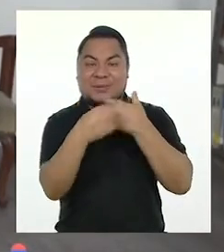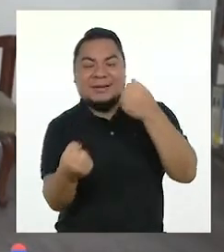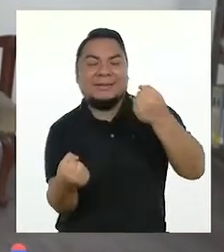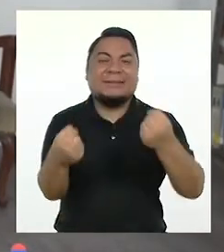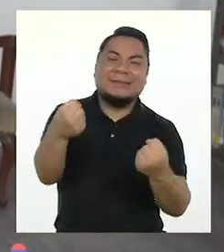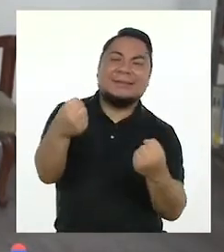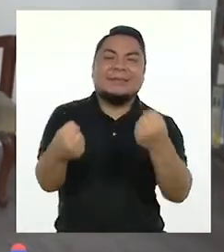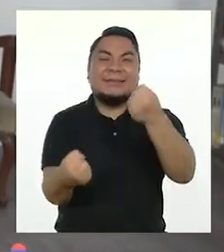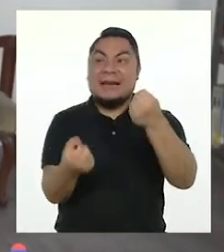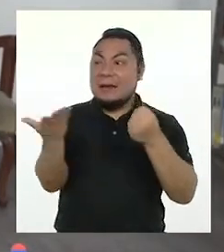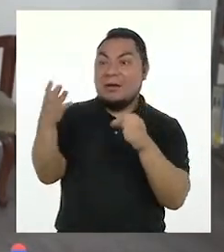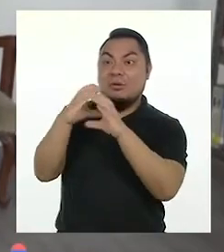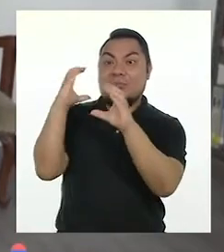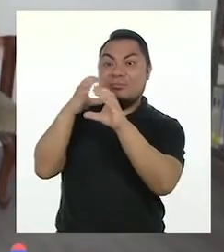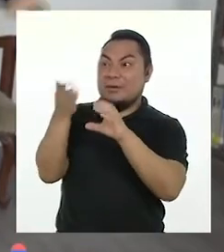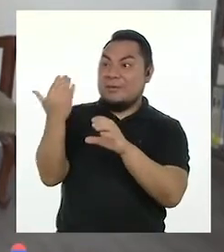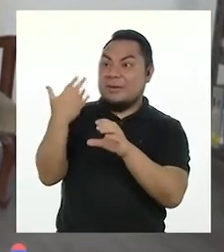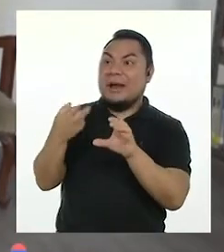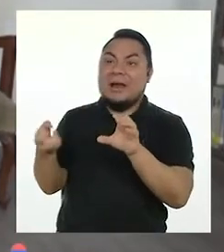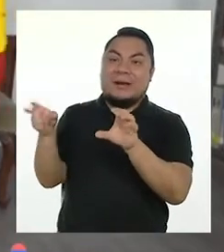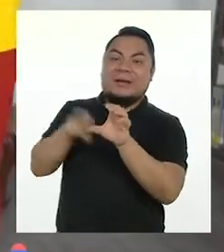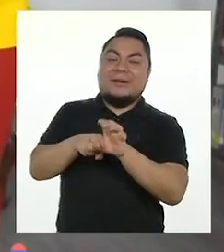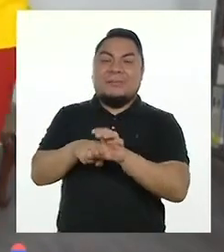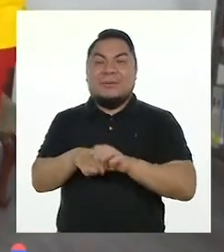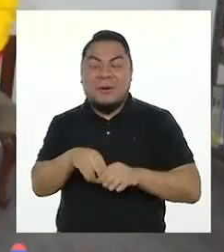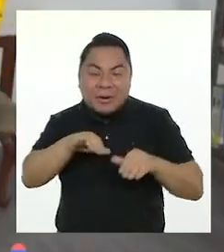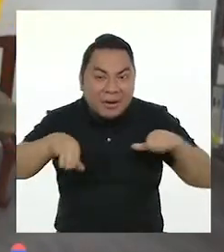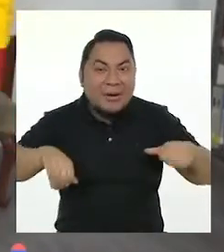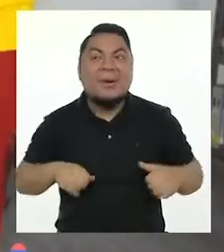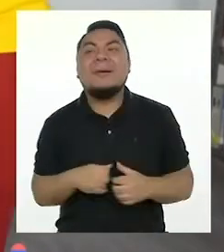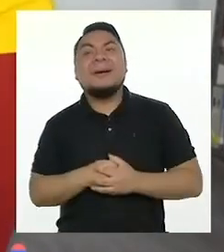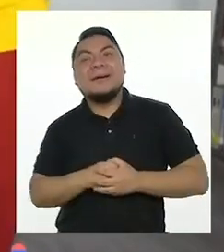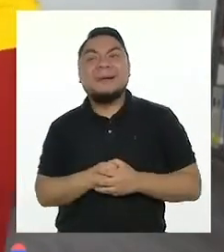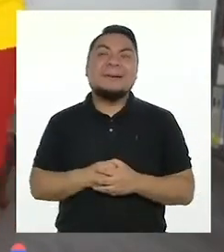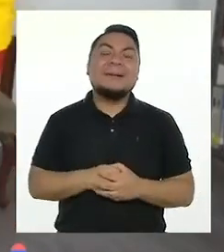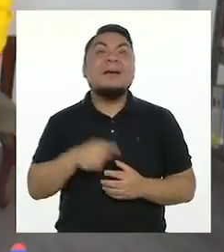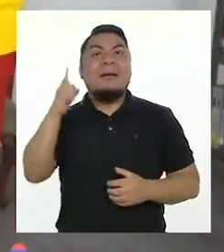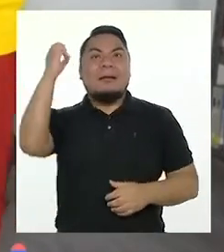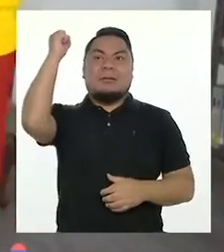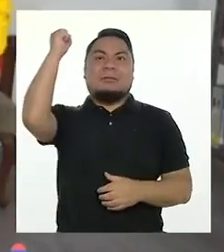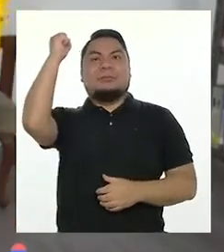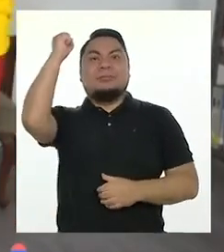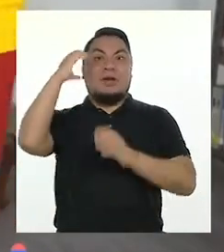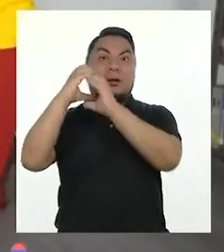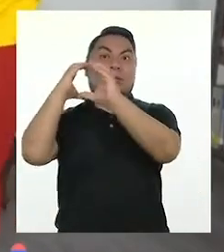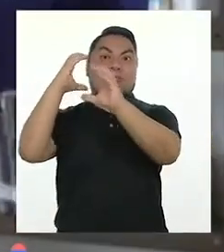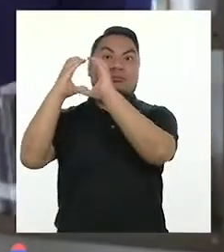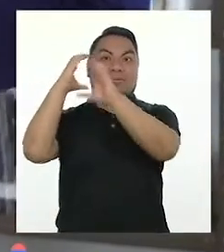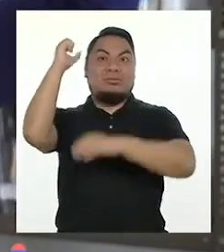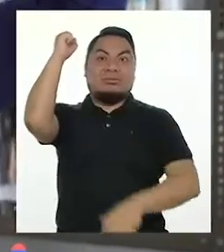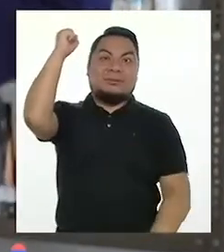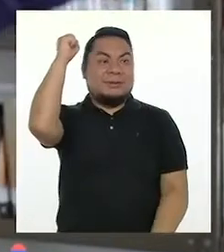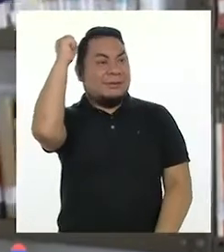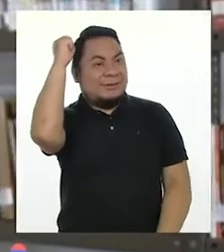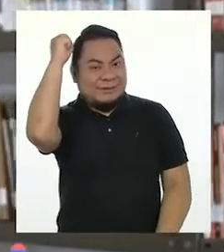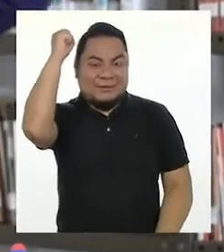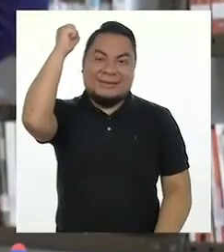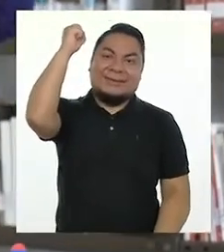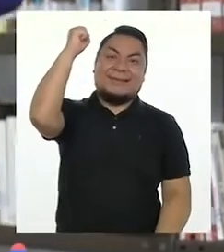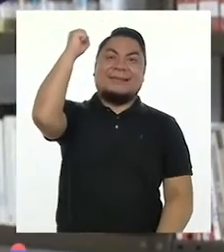bus! ¡Subamos al bus! ¡Vamos! ¡Oh! No es fácil ir en el bus, ¿eh? ¡Uy!